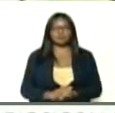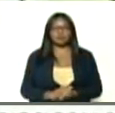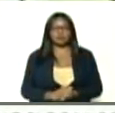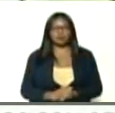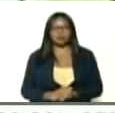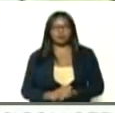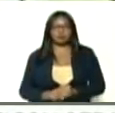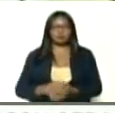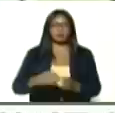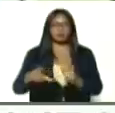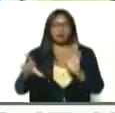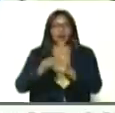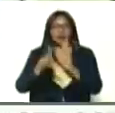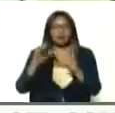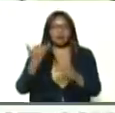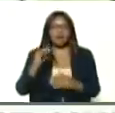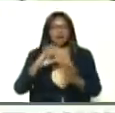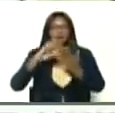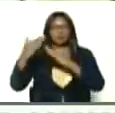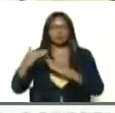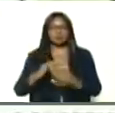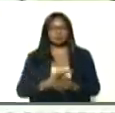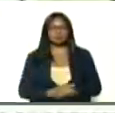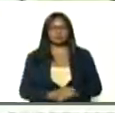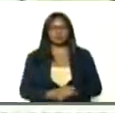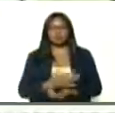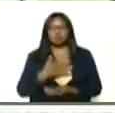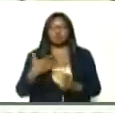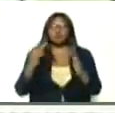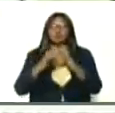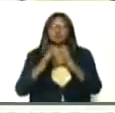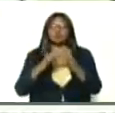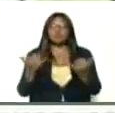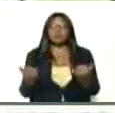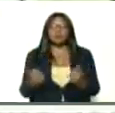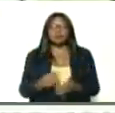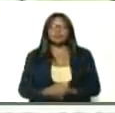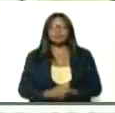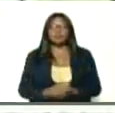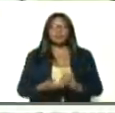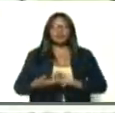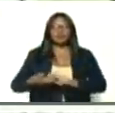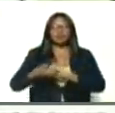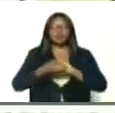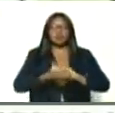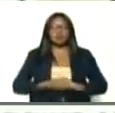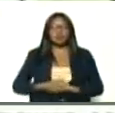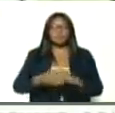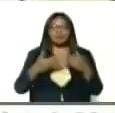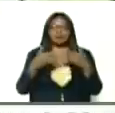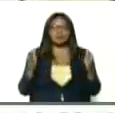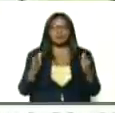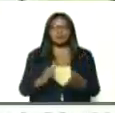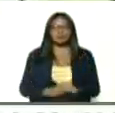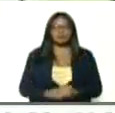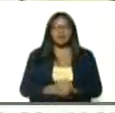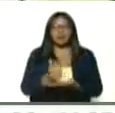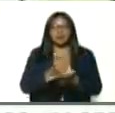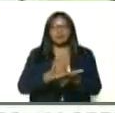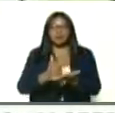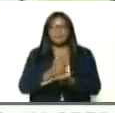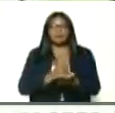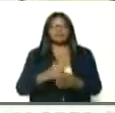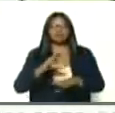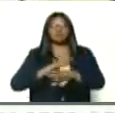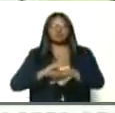comunales, bueno, quiero dar un pase, al estado Trujillo, para inaugurar, farmacia, doctor